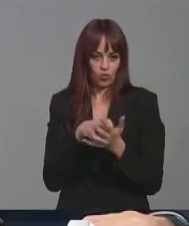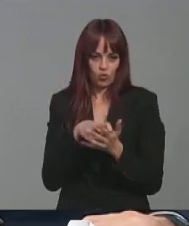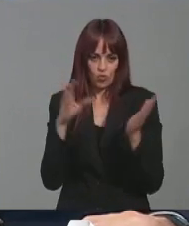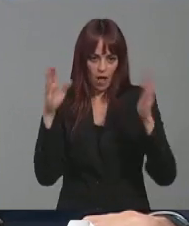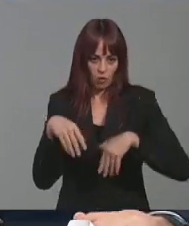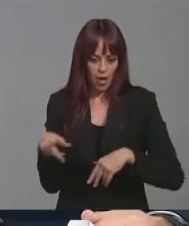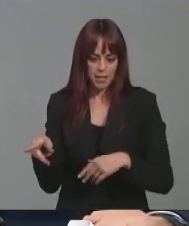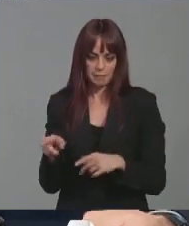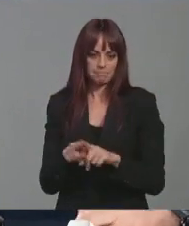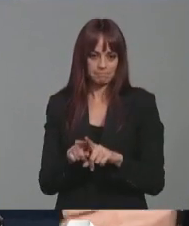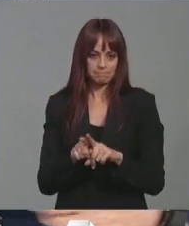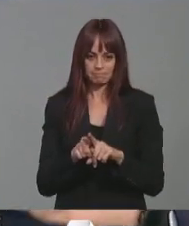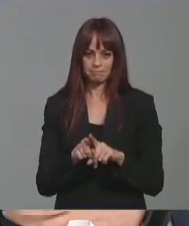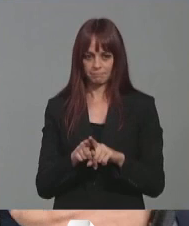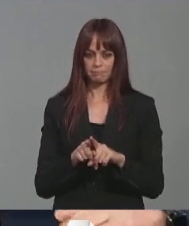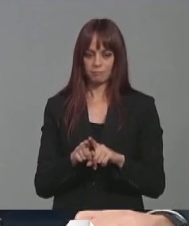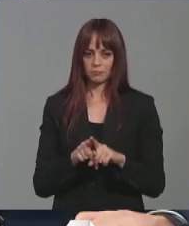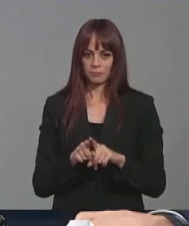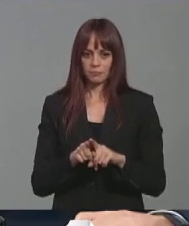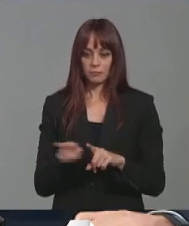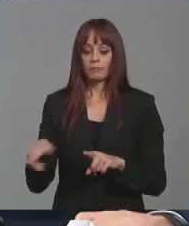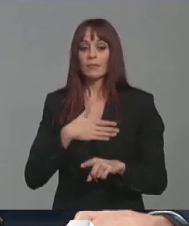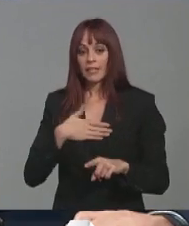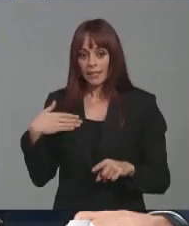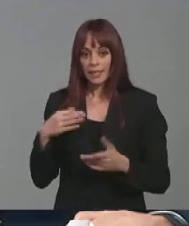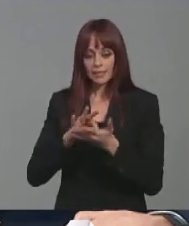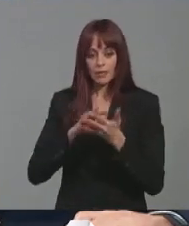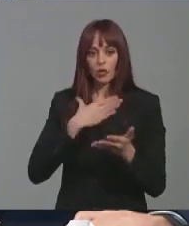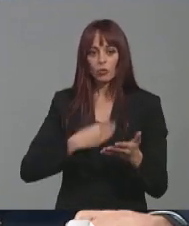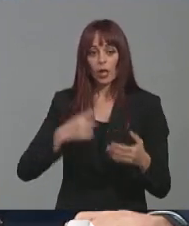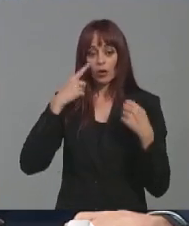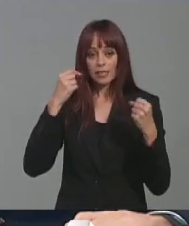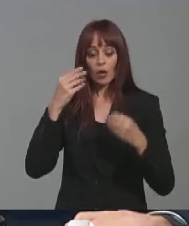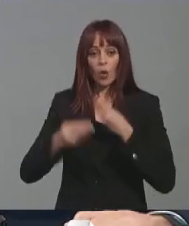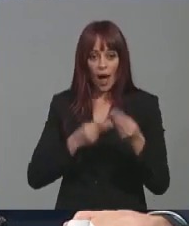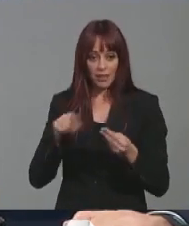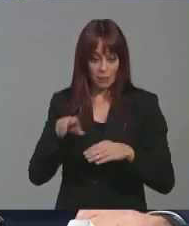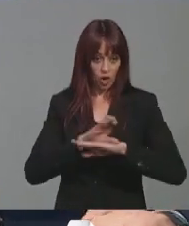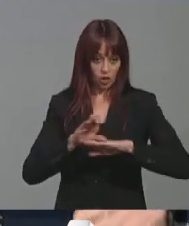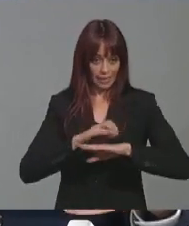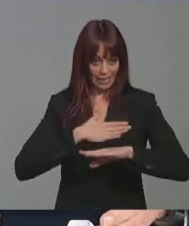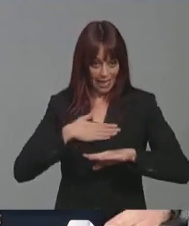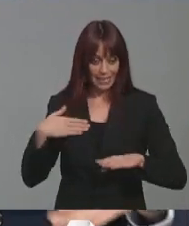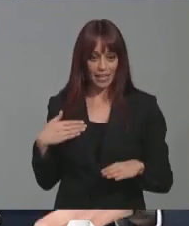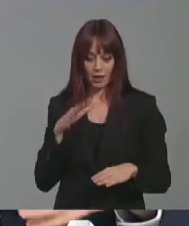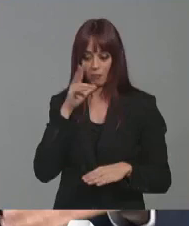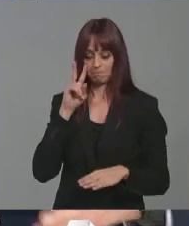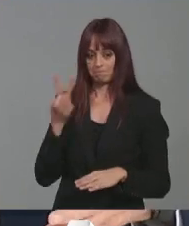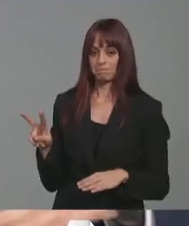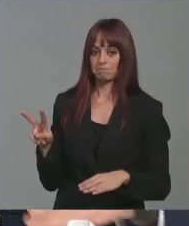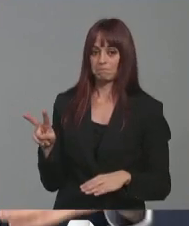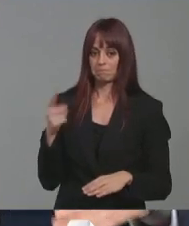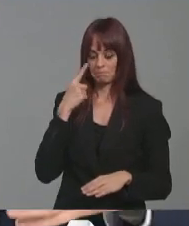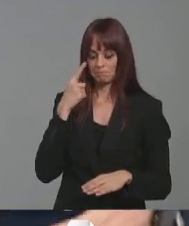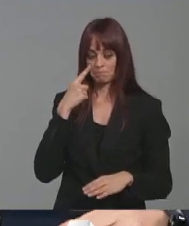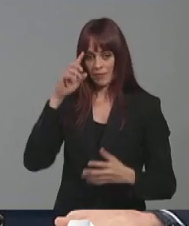lo que tiene en mente el Servicio Murciano de Salud y esta consejería porque hemos visto que los